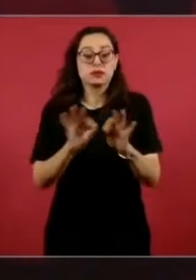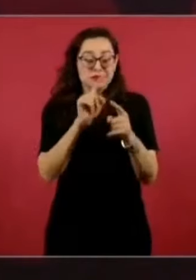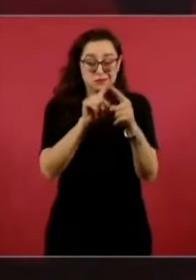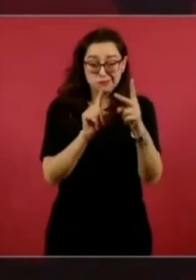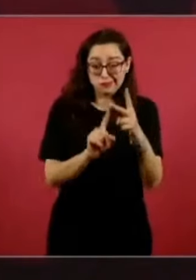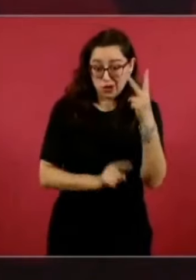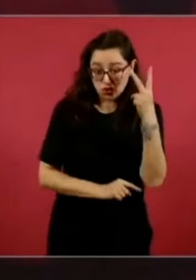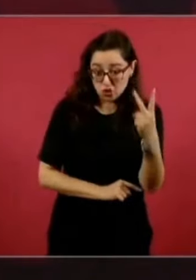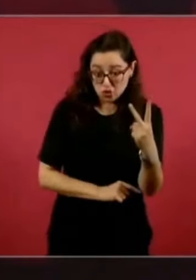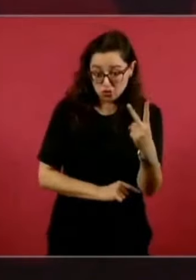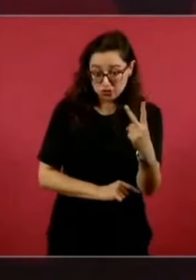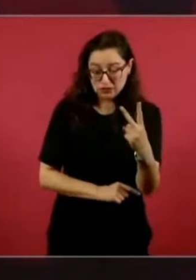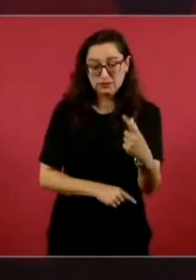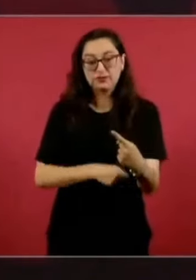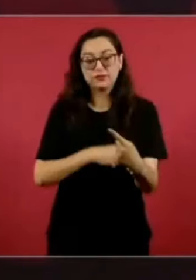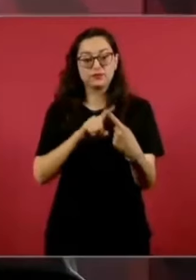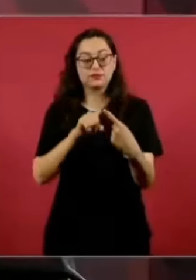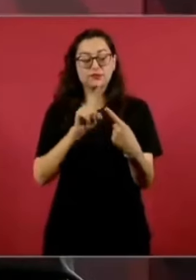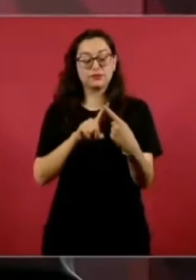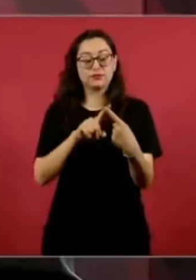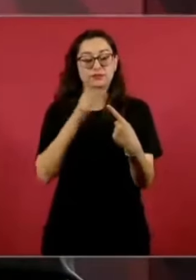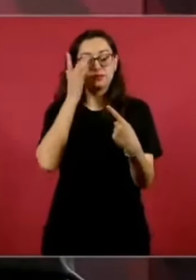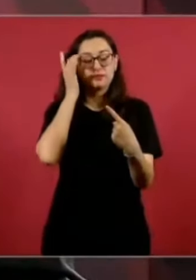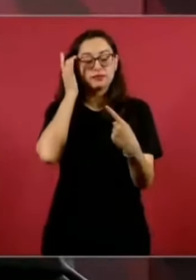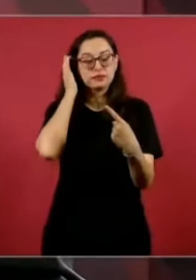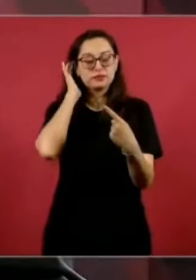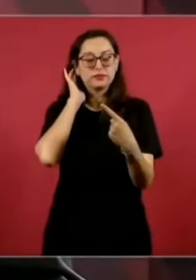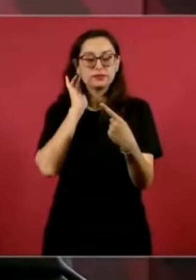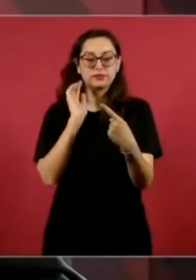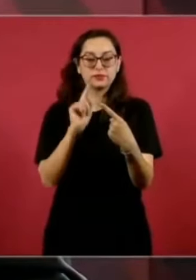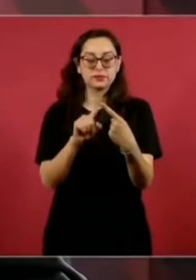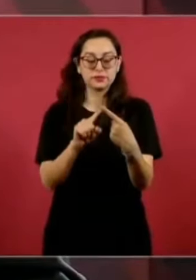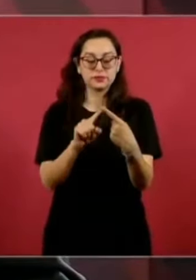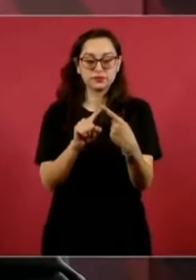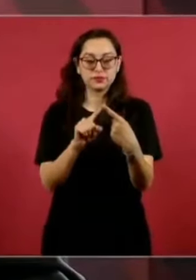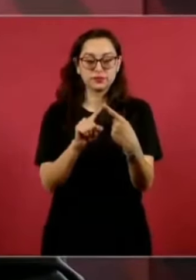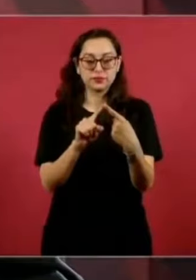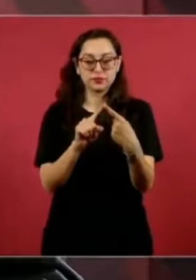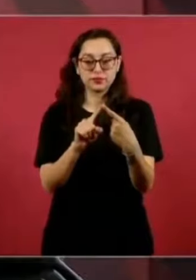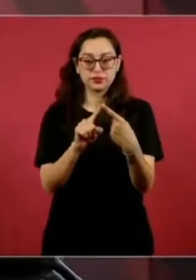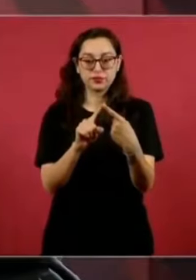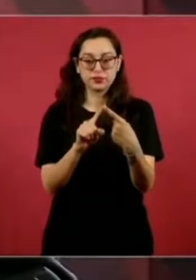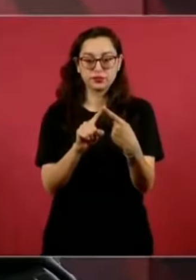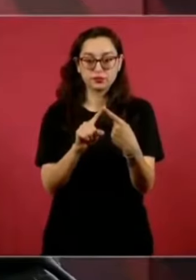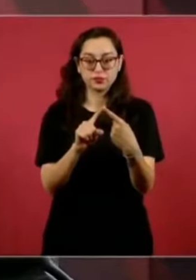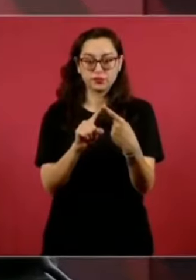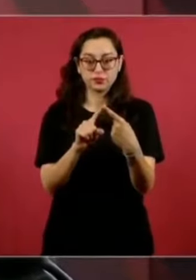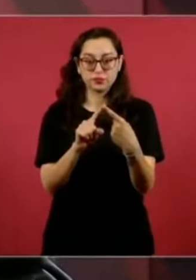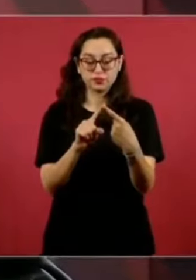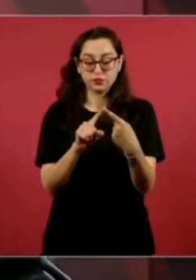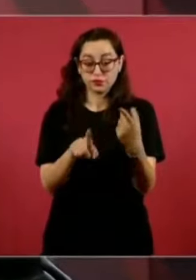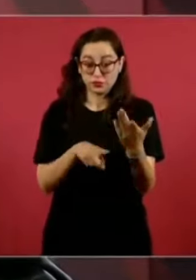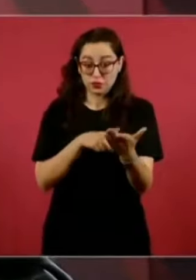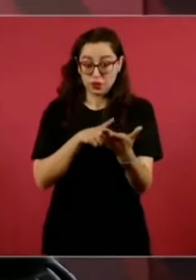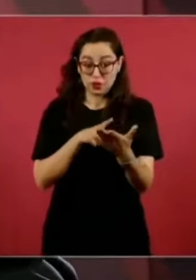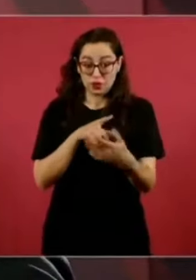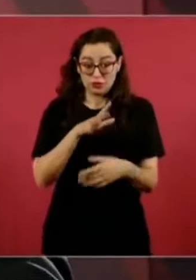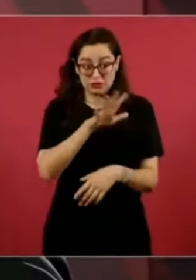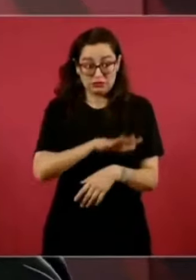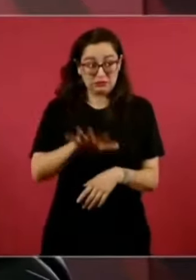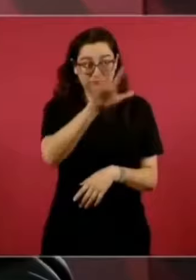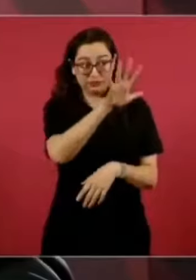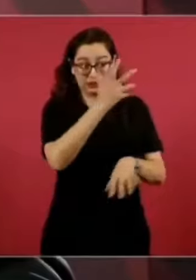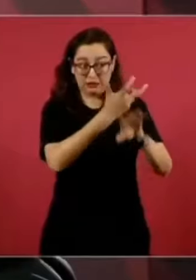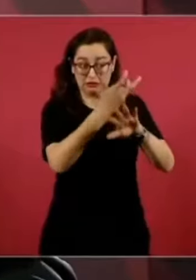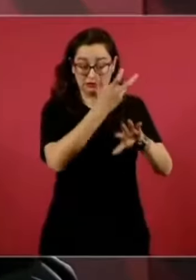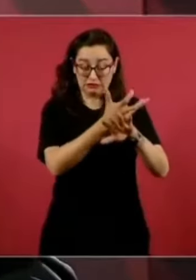en resolver el problema del consumo de drogas atendiendo las